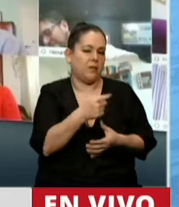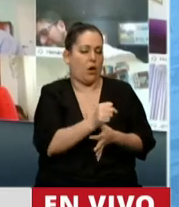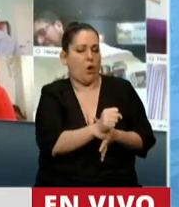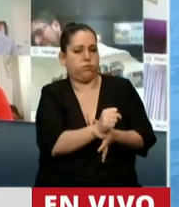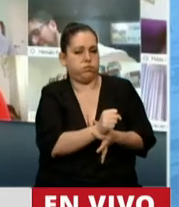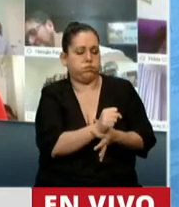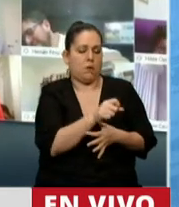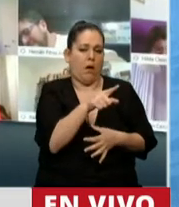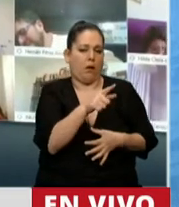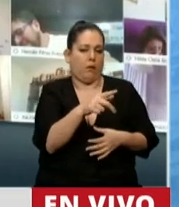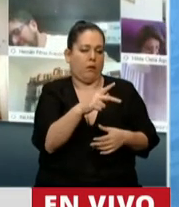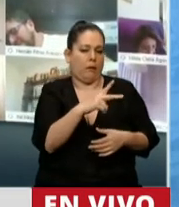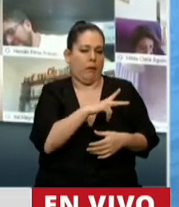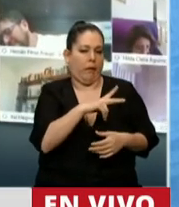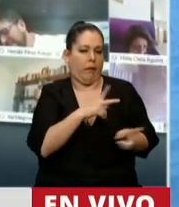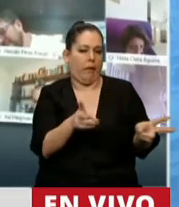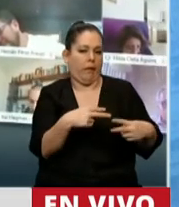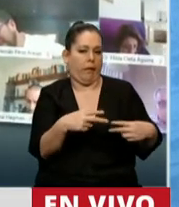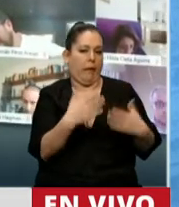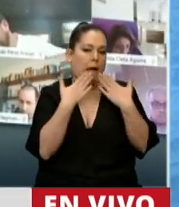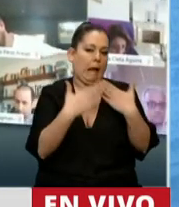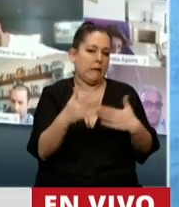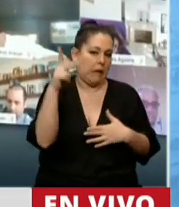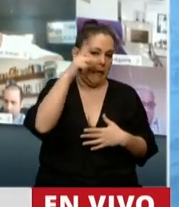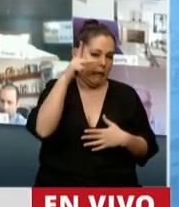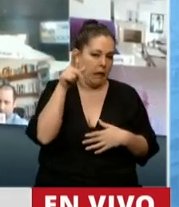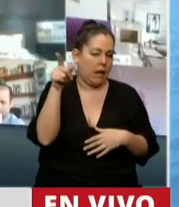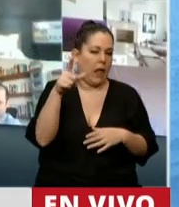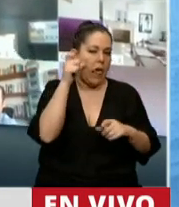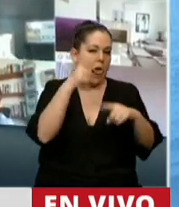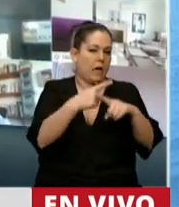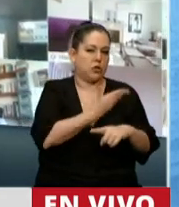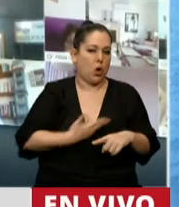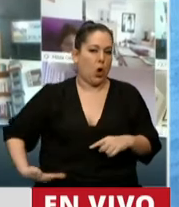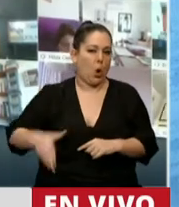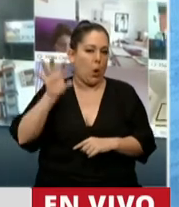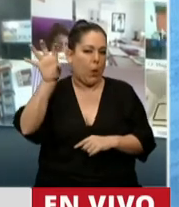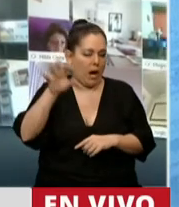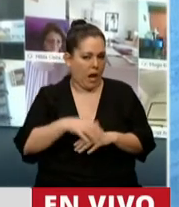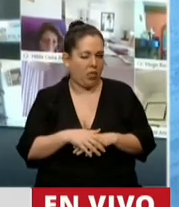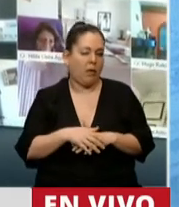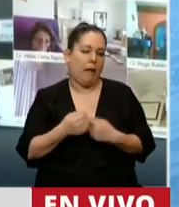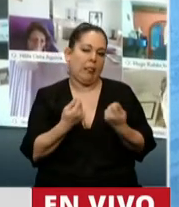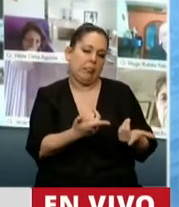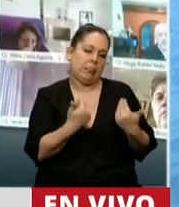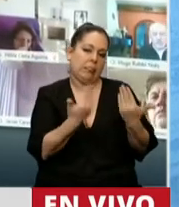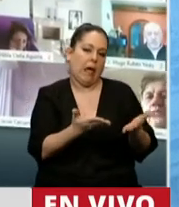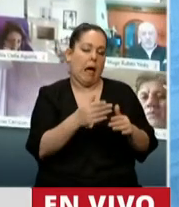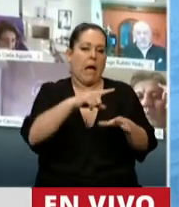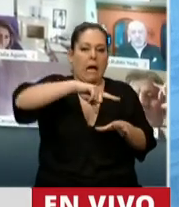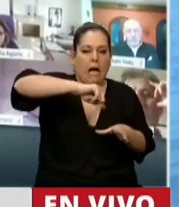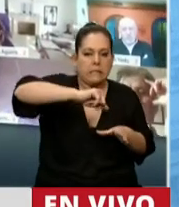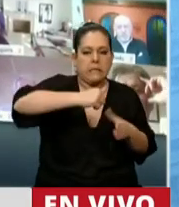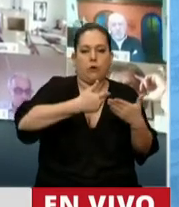hizo su fortuna gracias al expresidente Néstor Kirchner cuando era gobernador, habilitando casinos y bingos